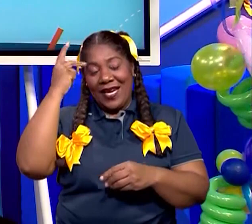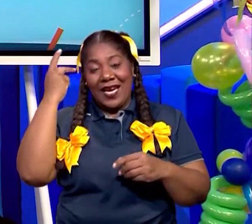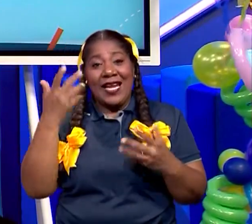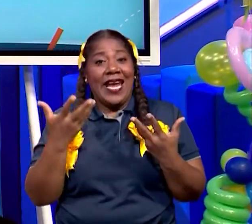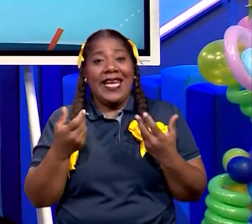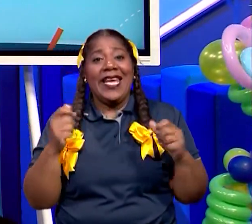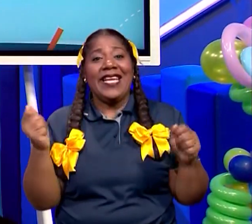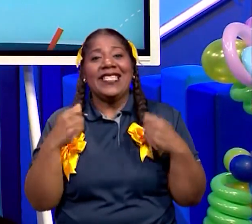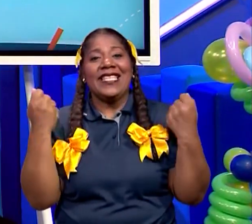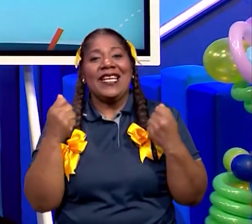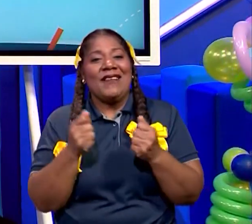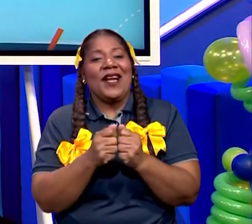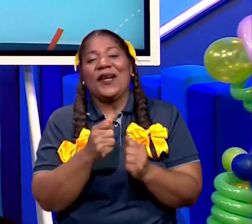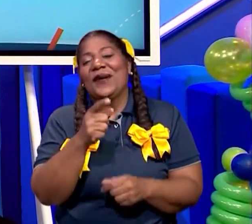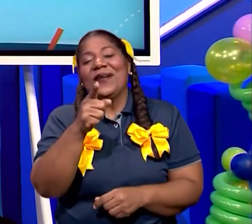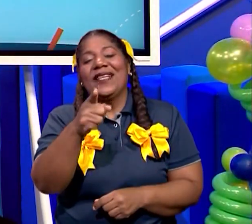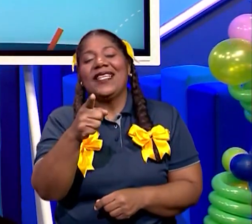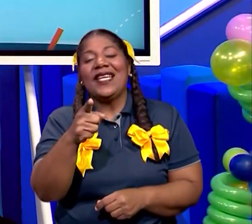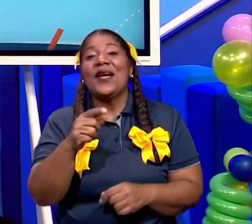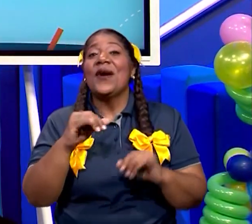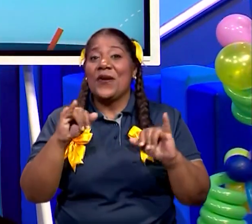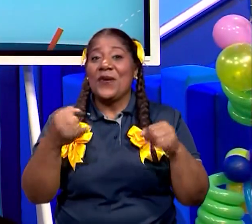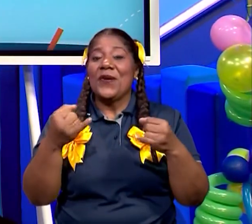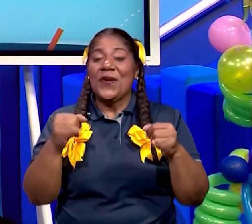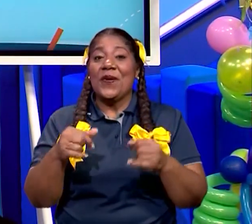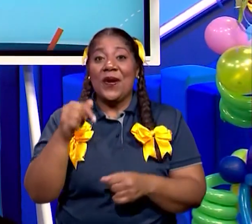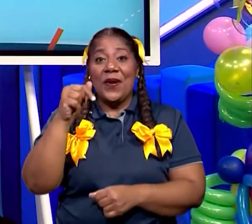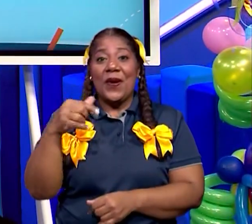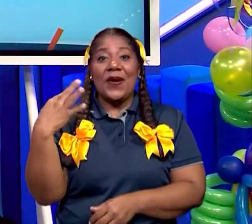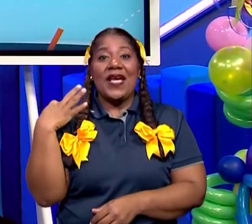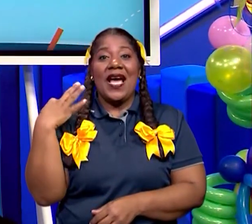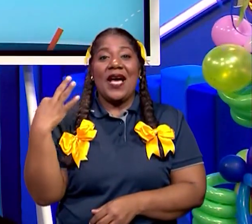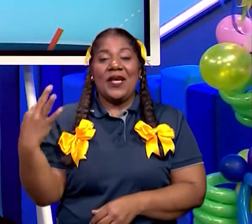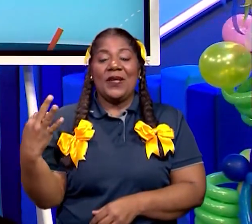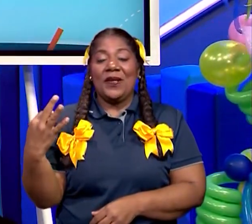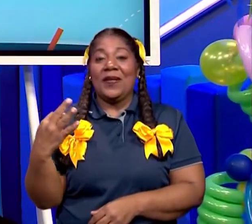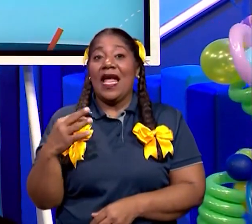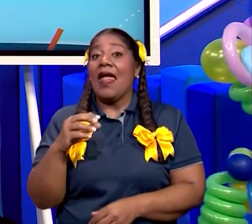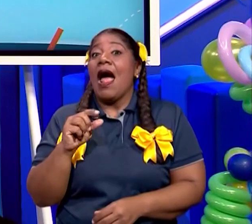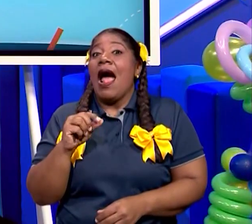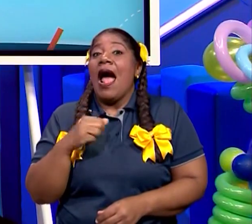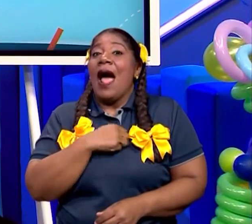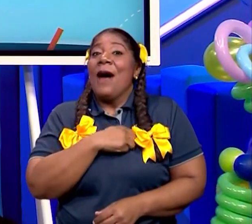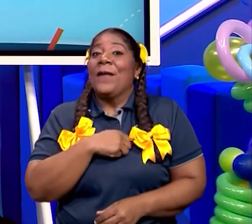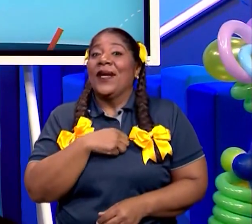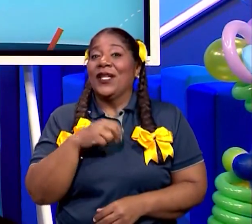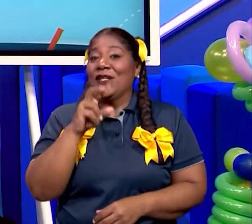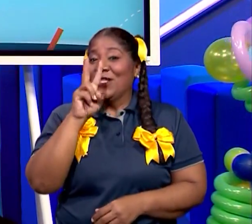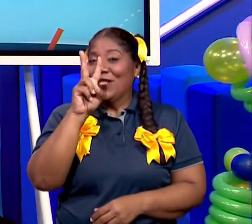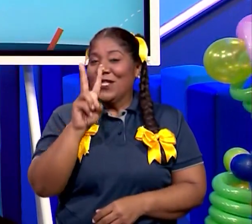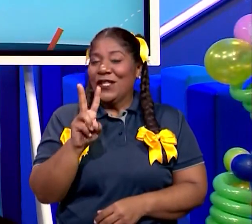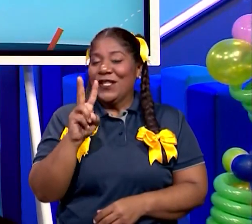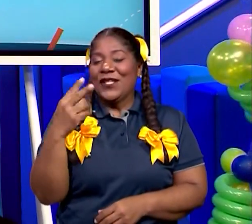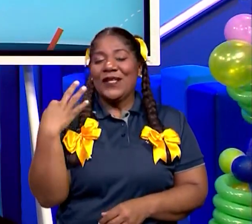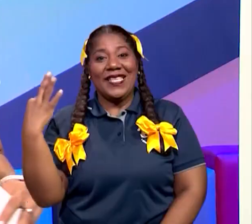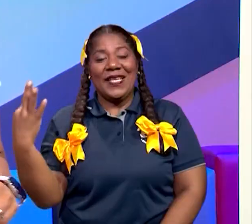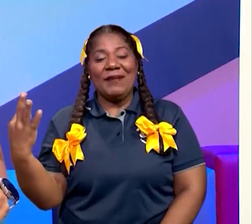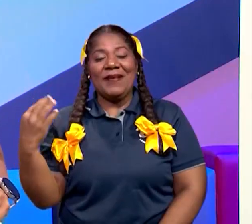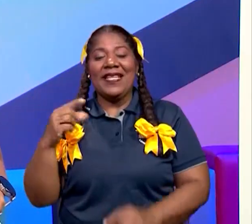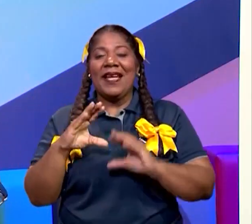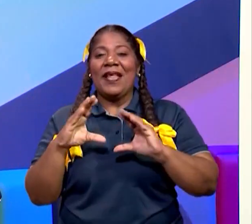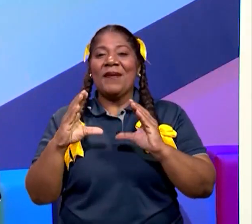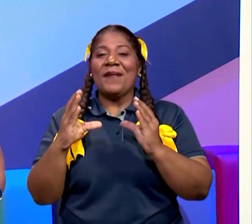ustedes y que ustedes jueguen, yo les tengo una invitada, dos invitadas en el día de hoy para que juguemos.